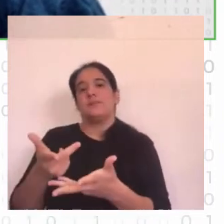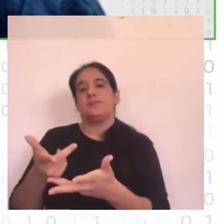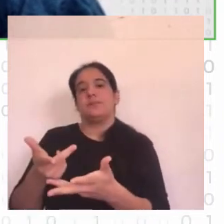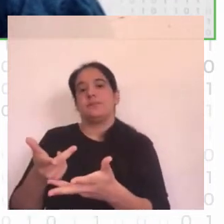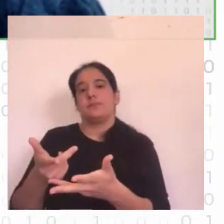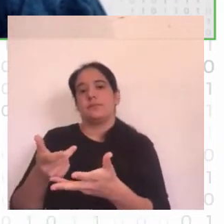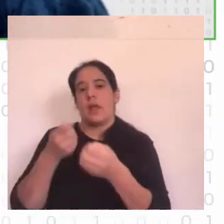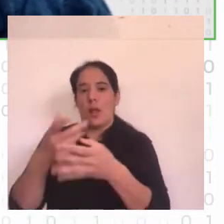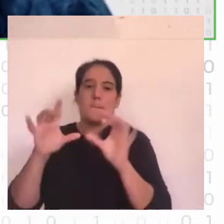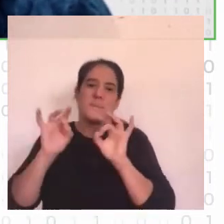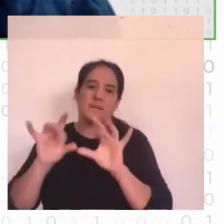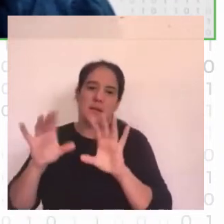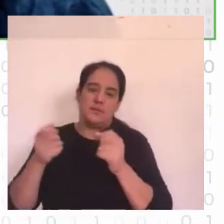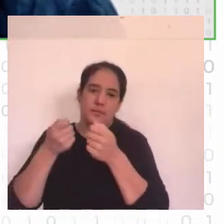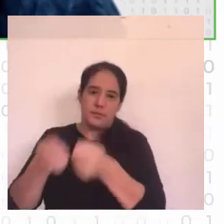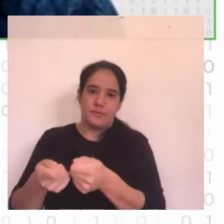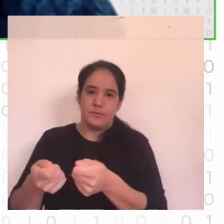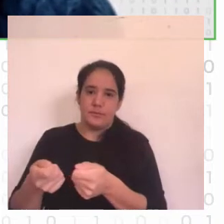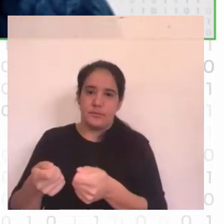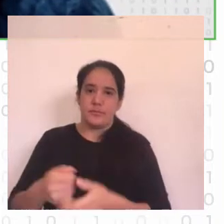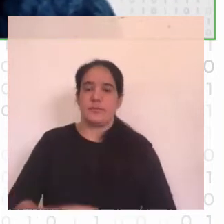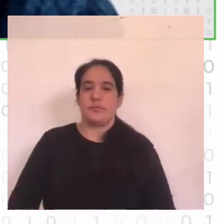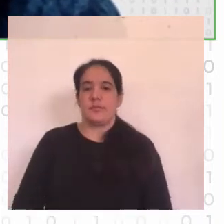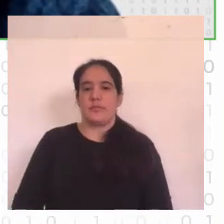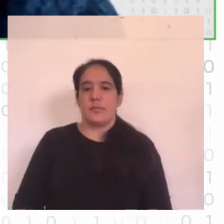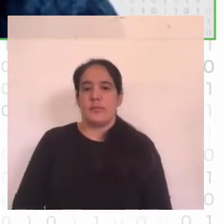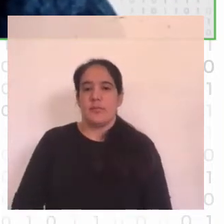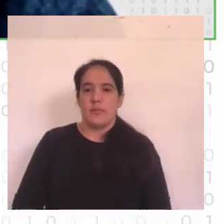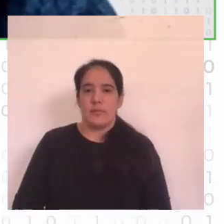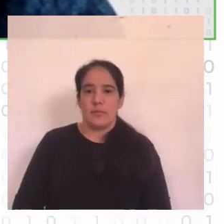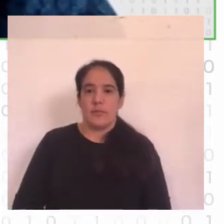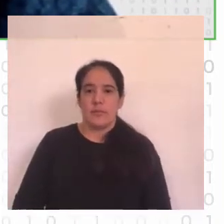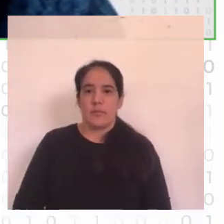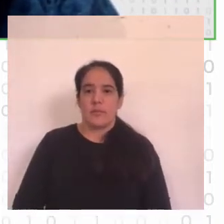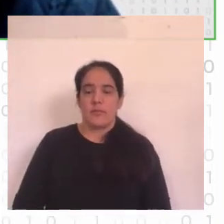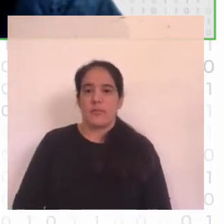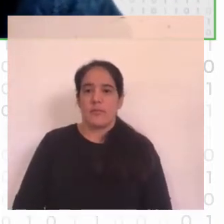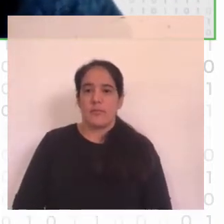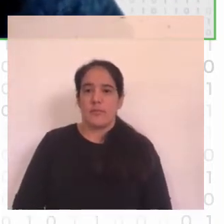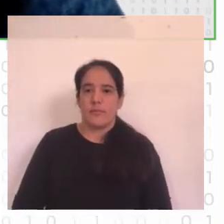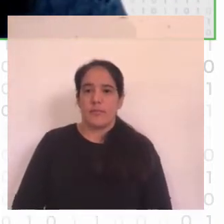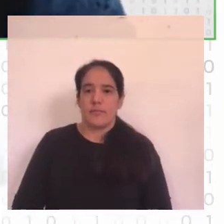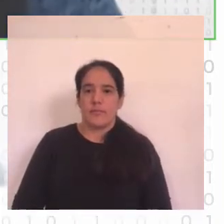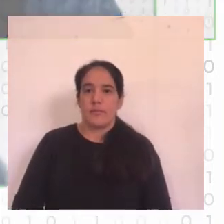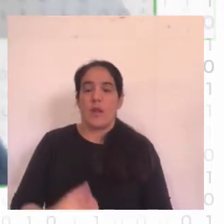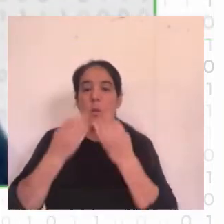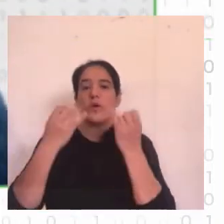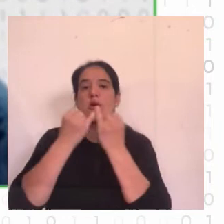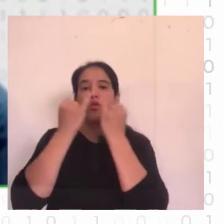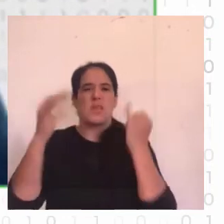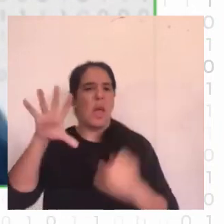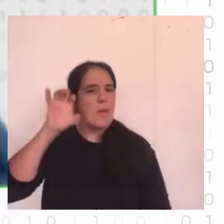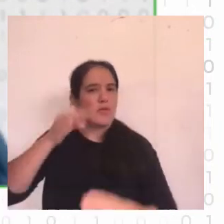ganó una mención especial en el GSR Lab del MIT Aña adelante por favor Bueno buenos días ¿me escuchan bien?